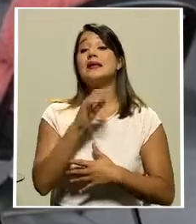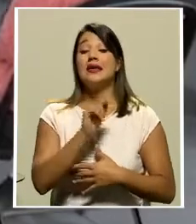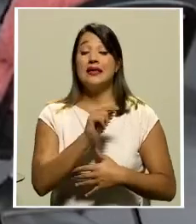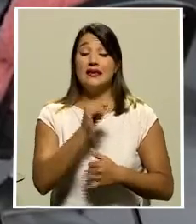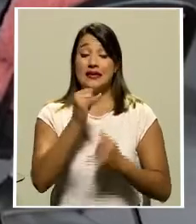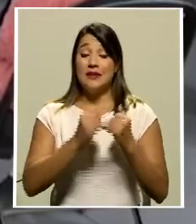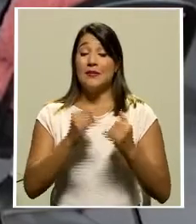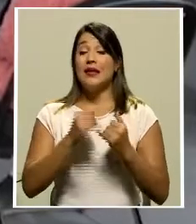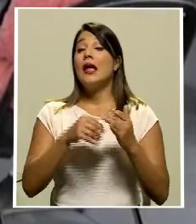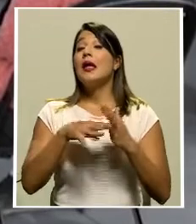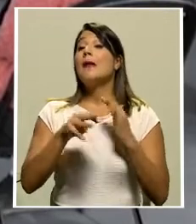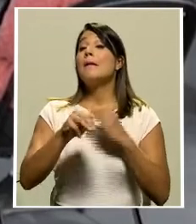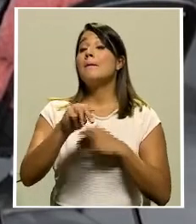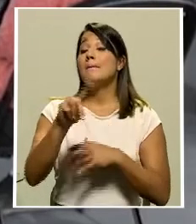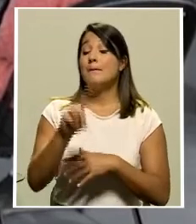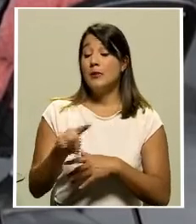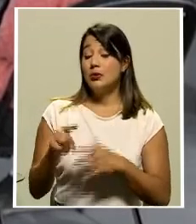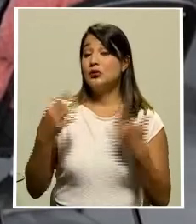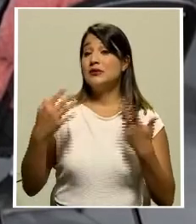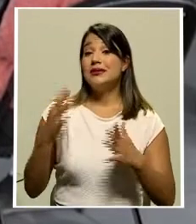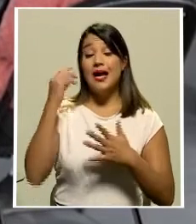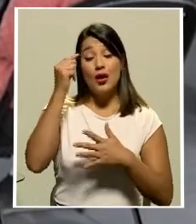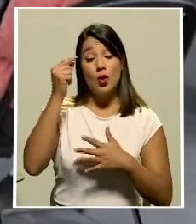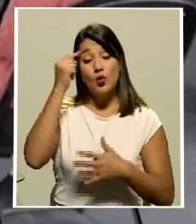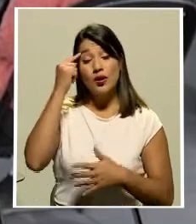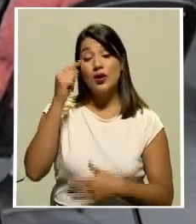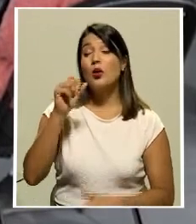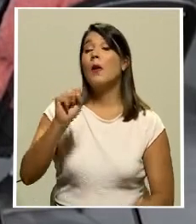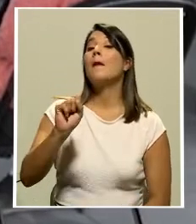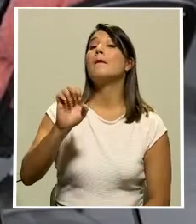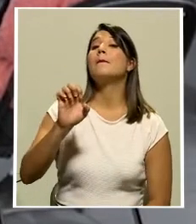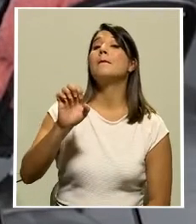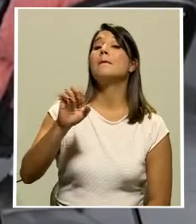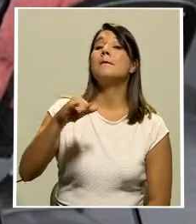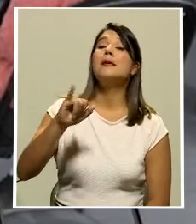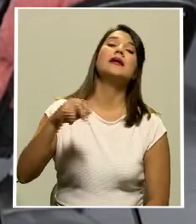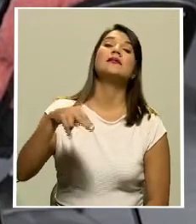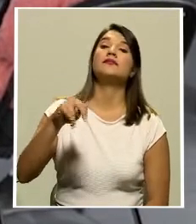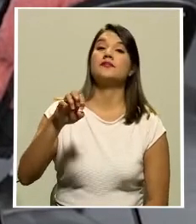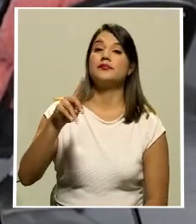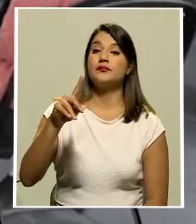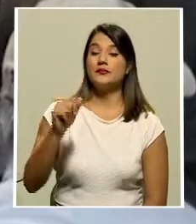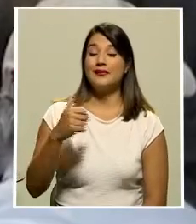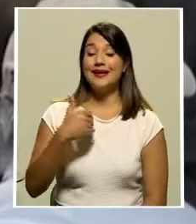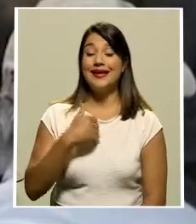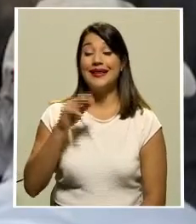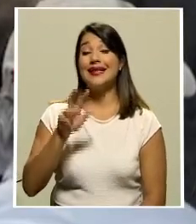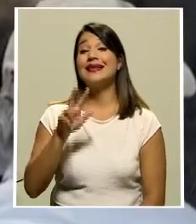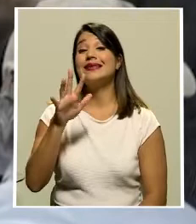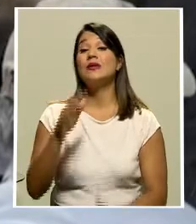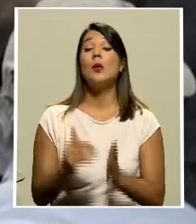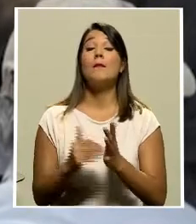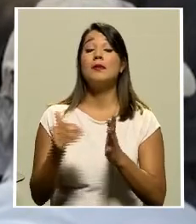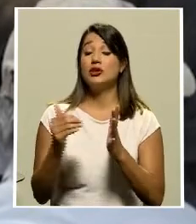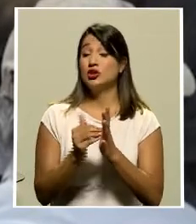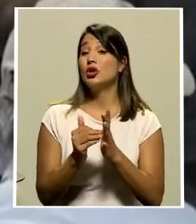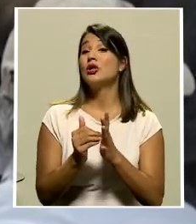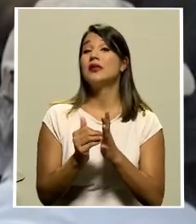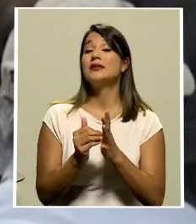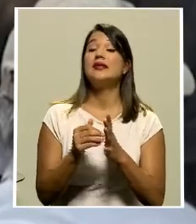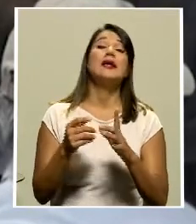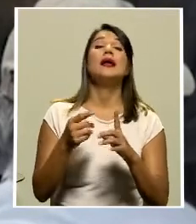finales de marzo en total el gobierno de Sebastián Piñera tiene comprometidas más de 35 millones de dosis de las